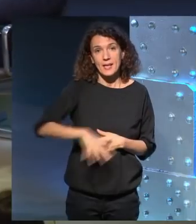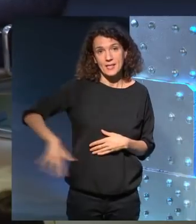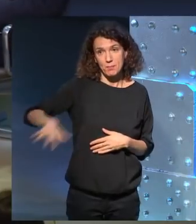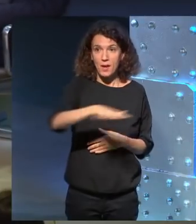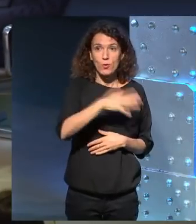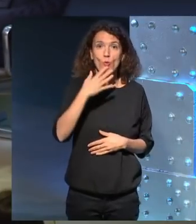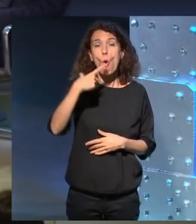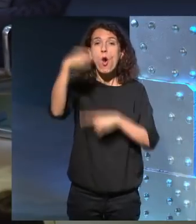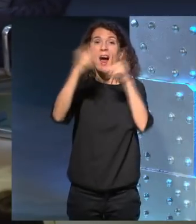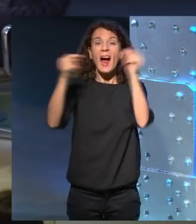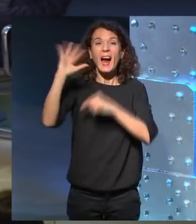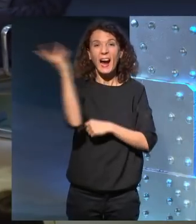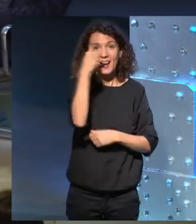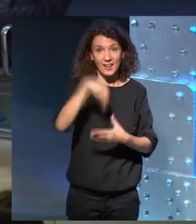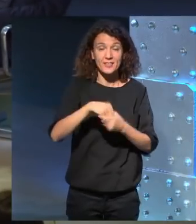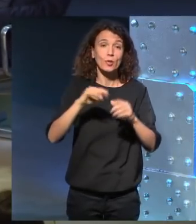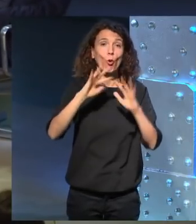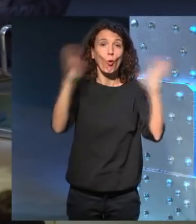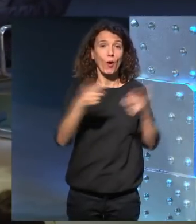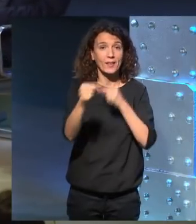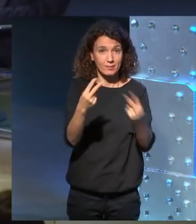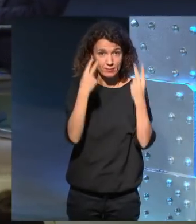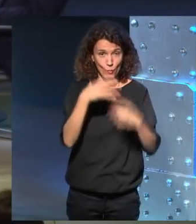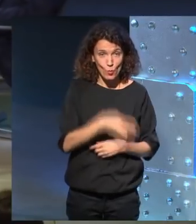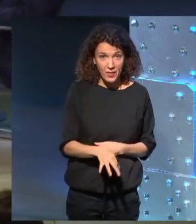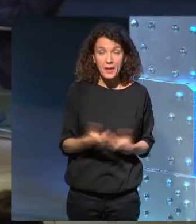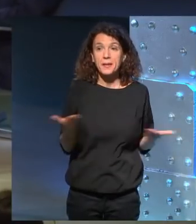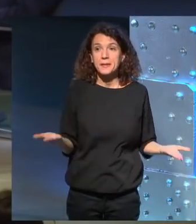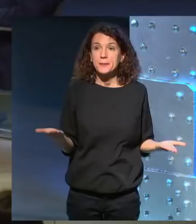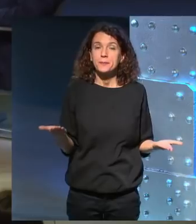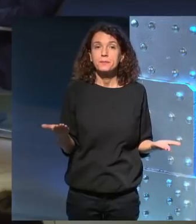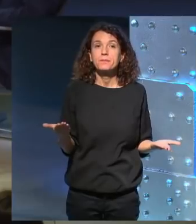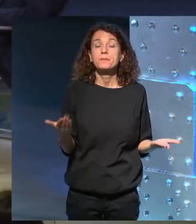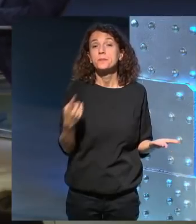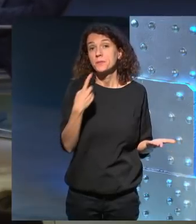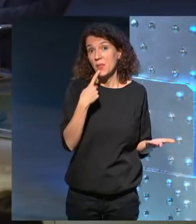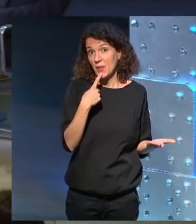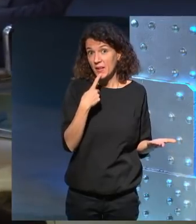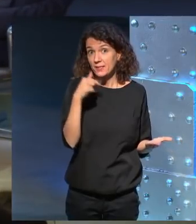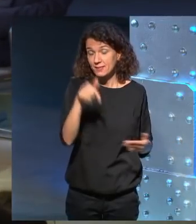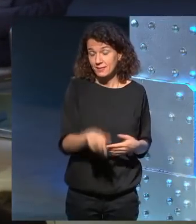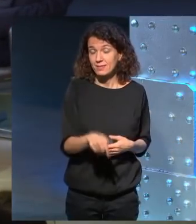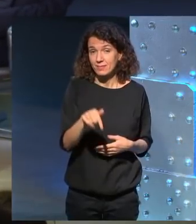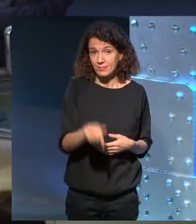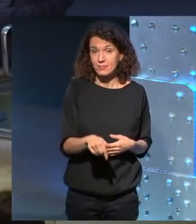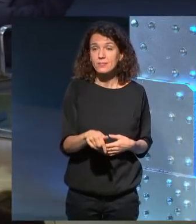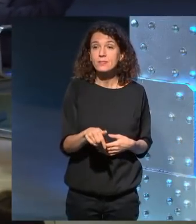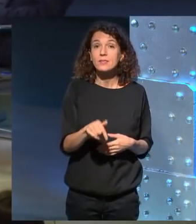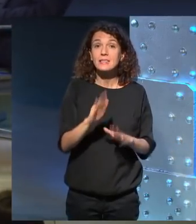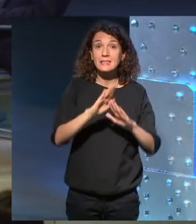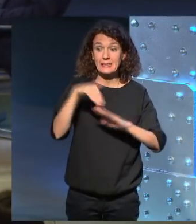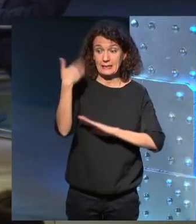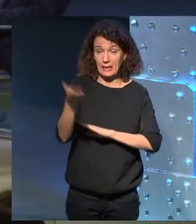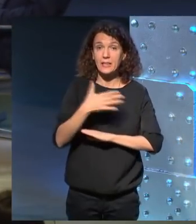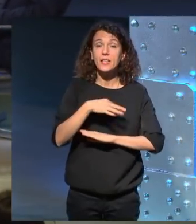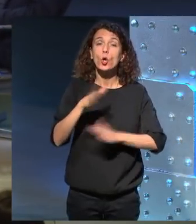intergaláctico que está viéndolo por streaming y decir que ahí a la salida